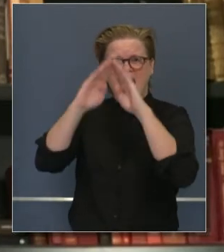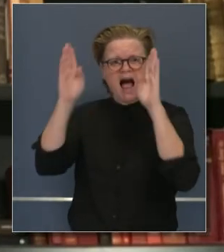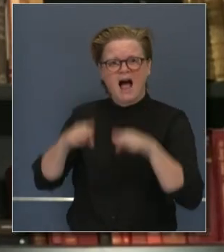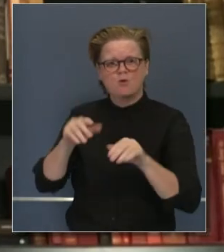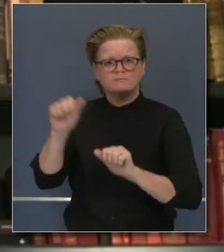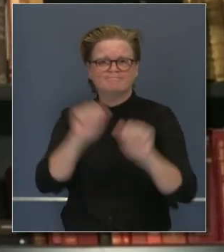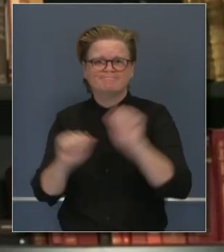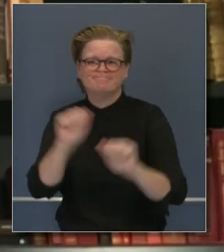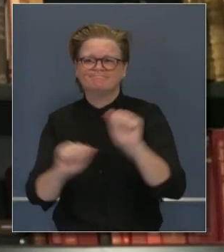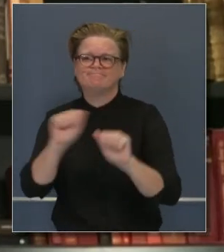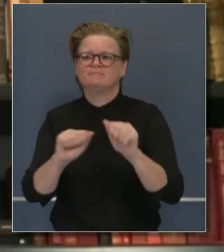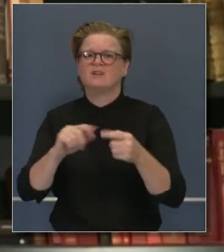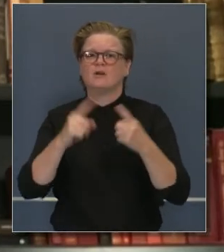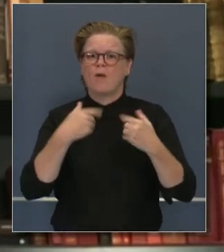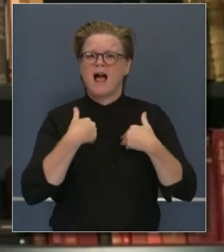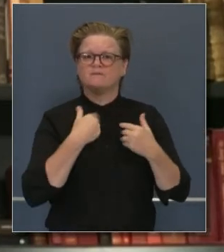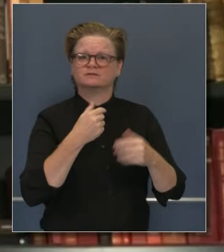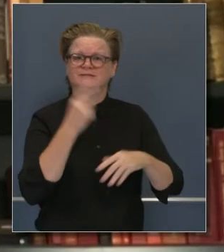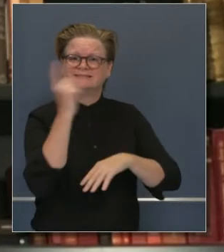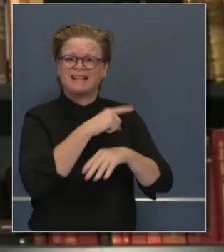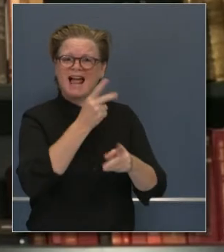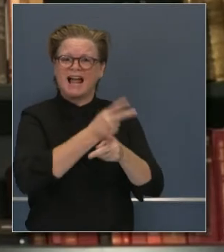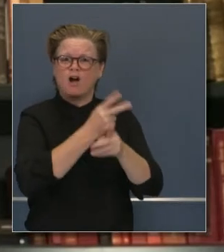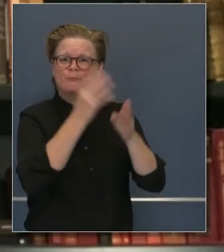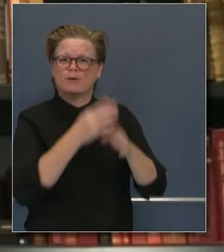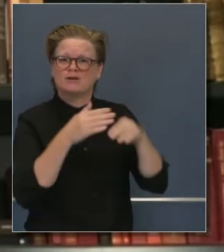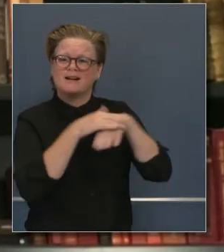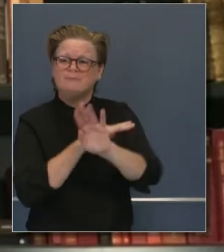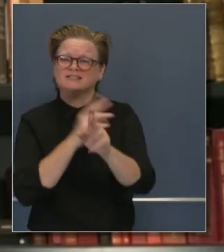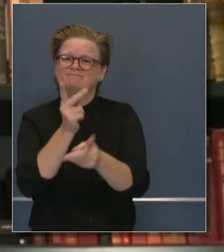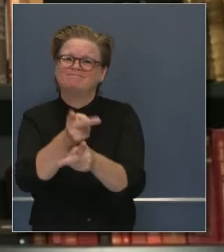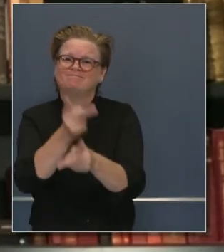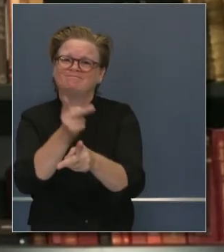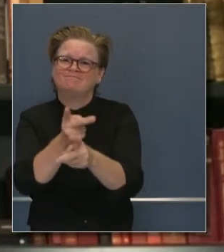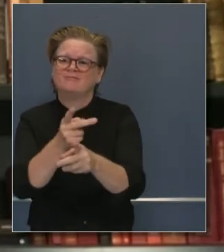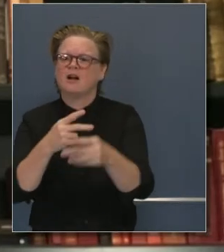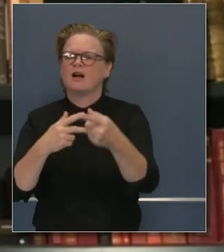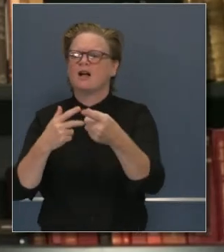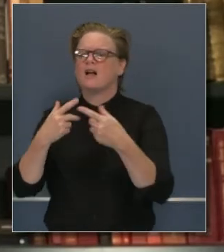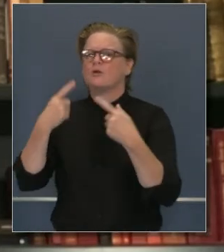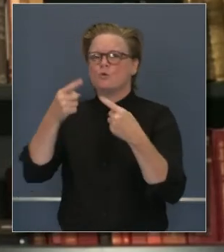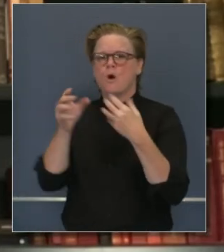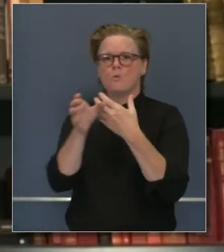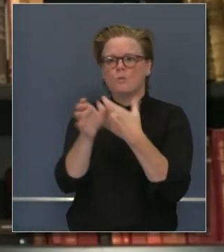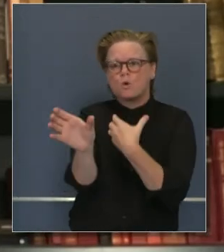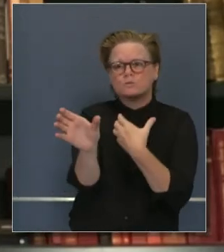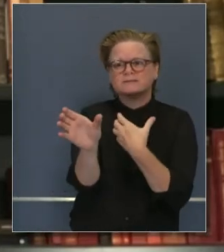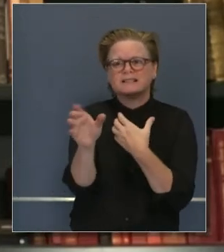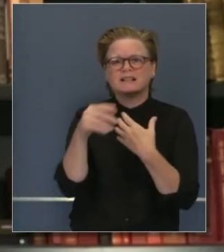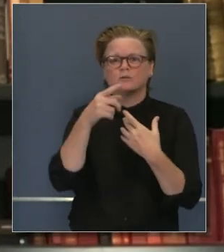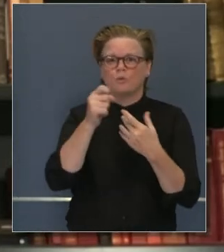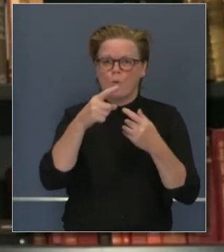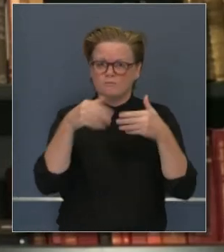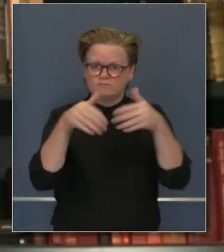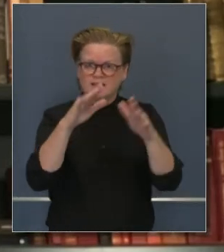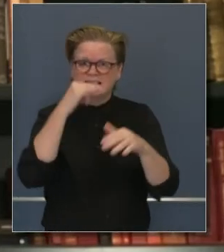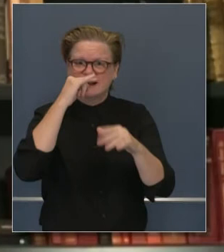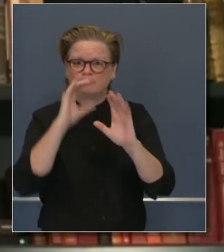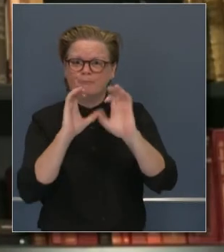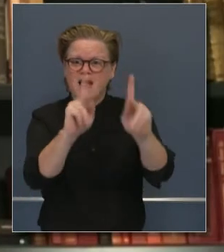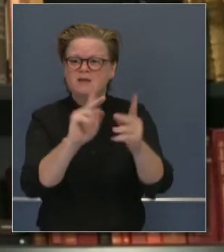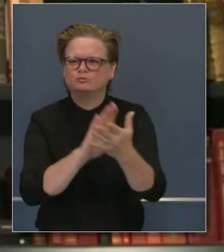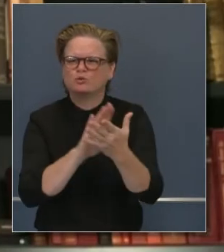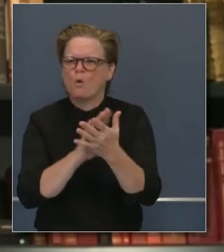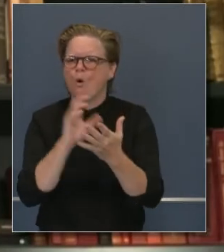personas que limpian la casa, que ayudan. ¿Planea mandar usted a sus hijos de regreso a la escuela? ¿Piensa usted que su familia es